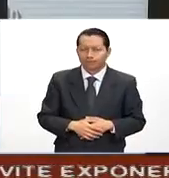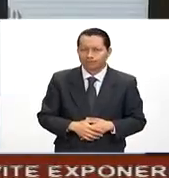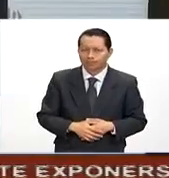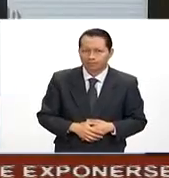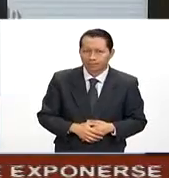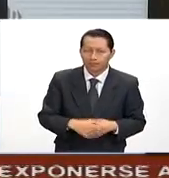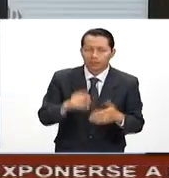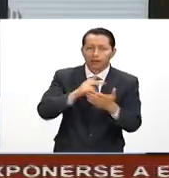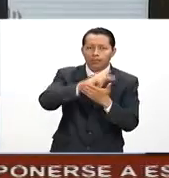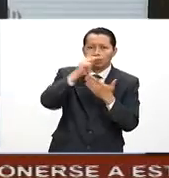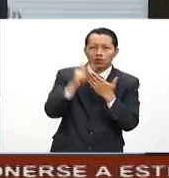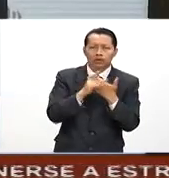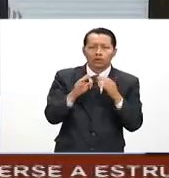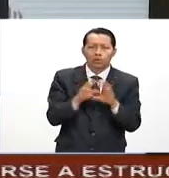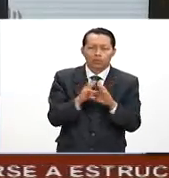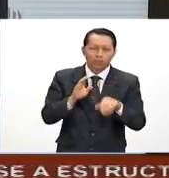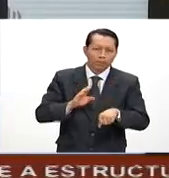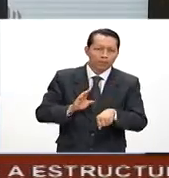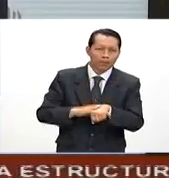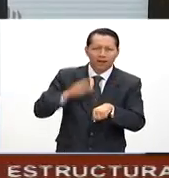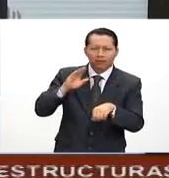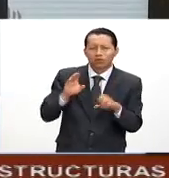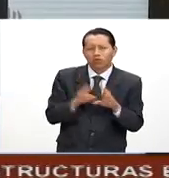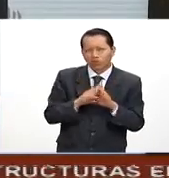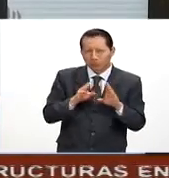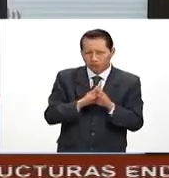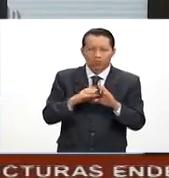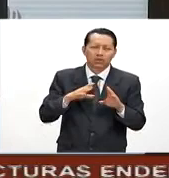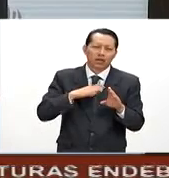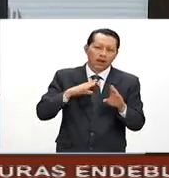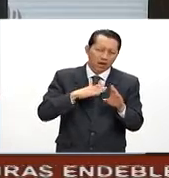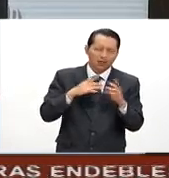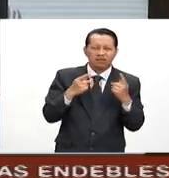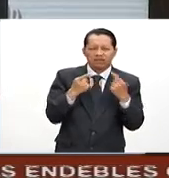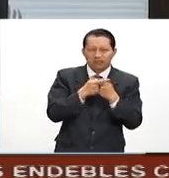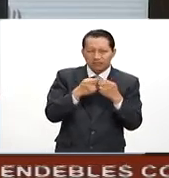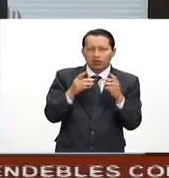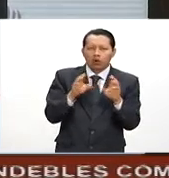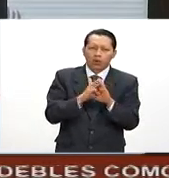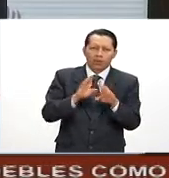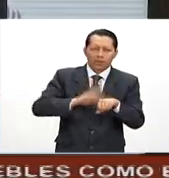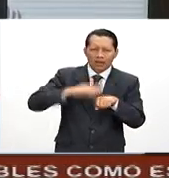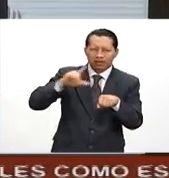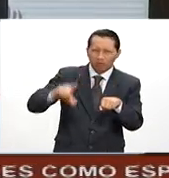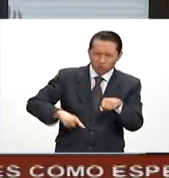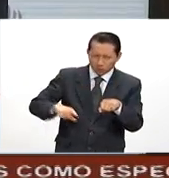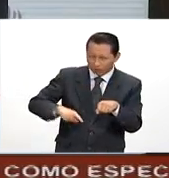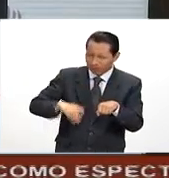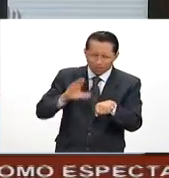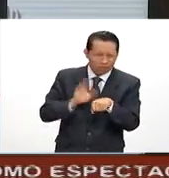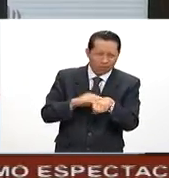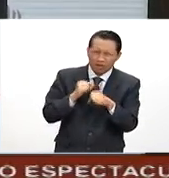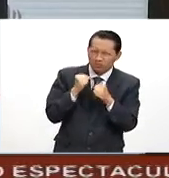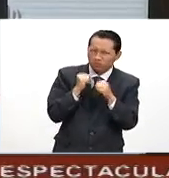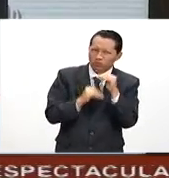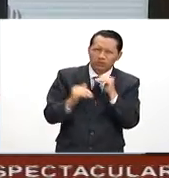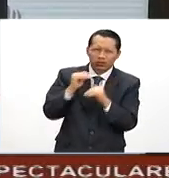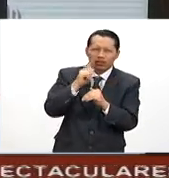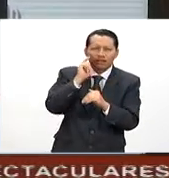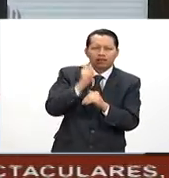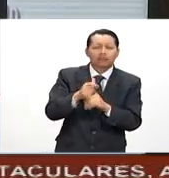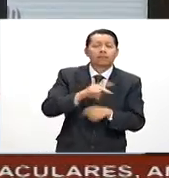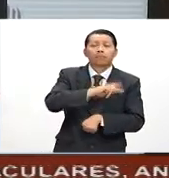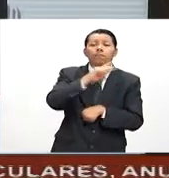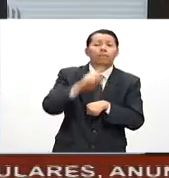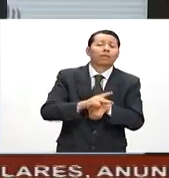Es un proyecto que va más allá de coyunturas, es un proyecto que va más allá de un gobierno, es un proyecto de nación del